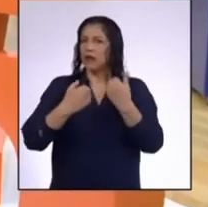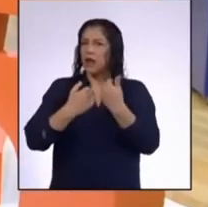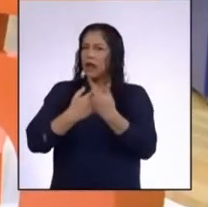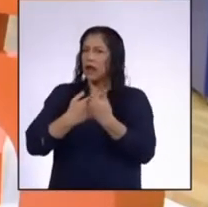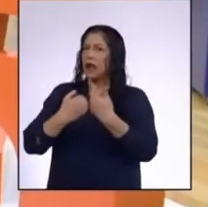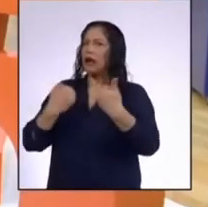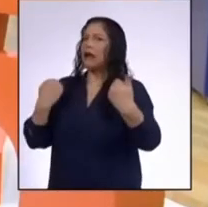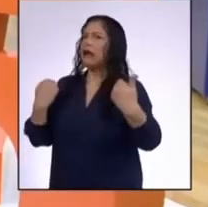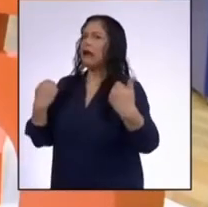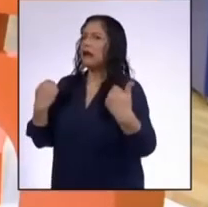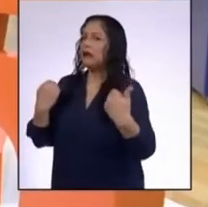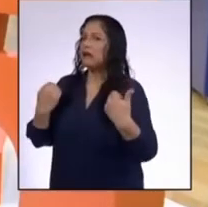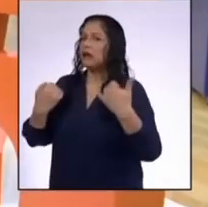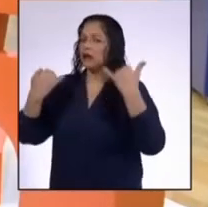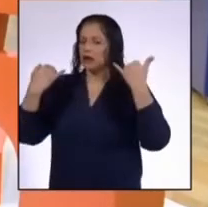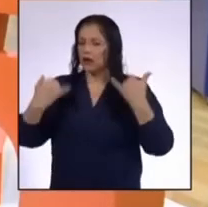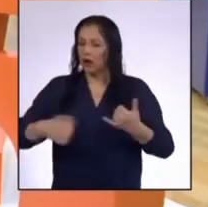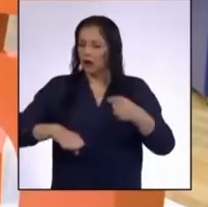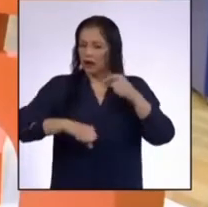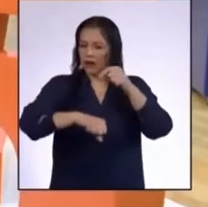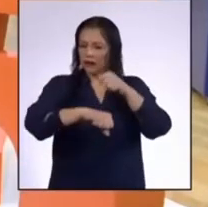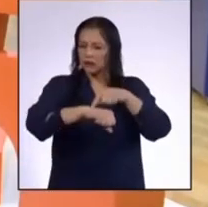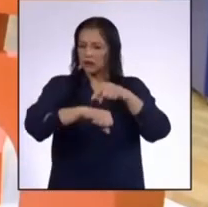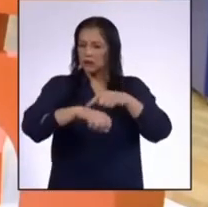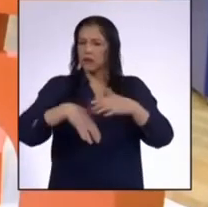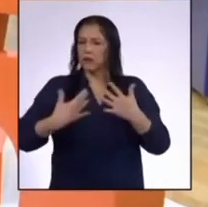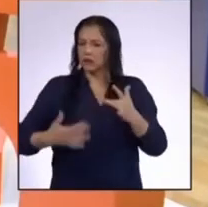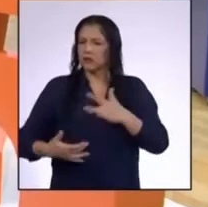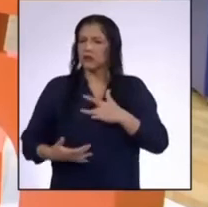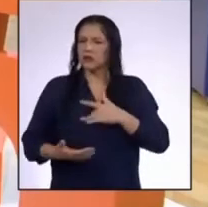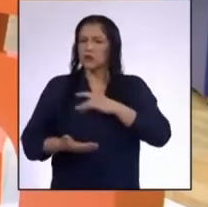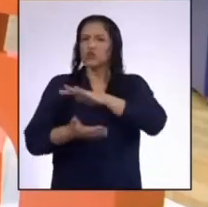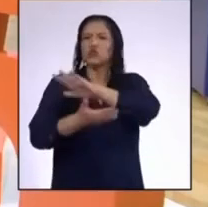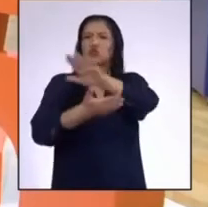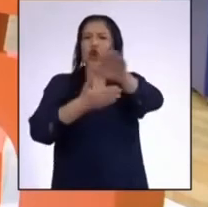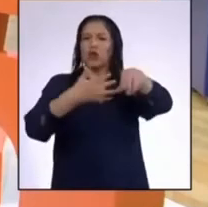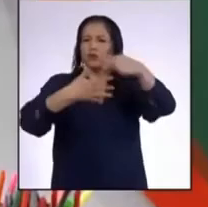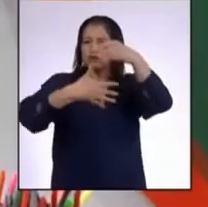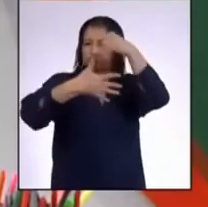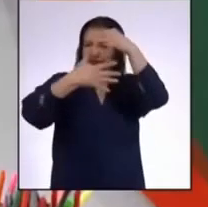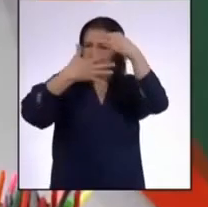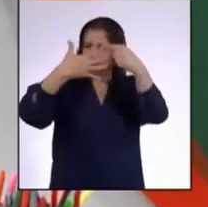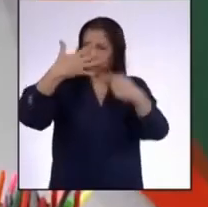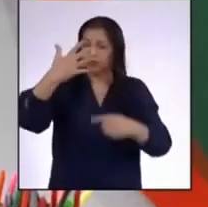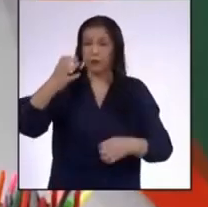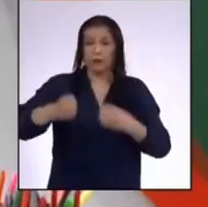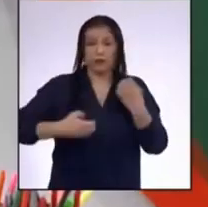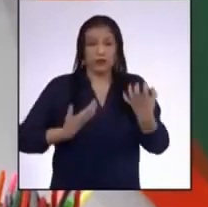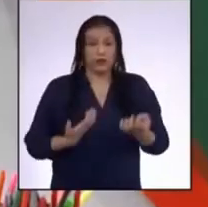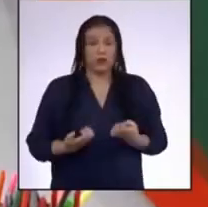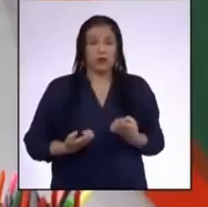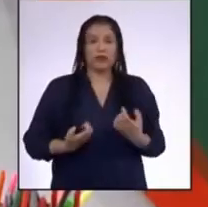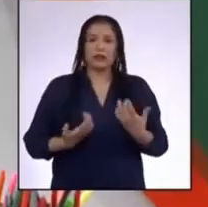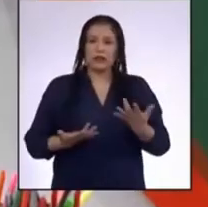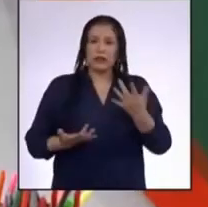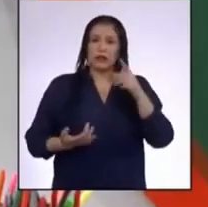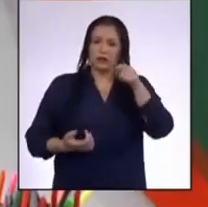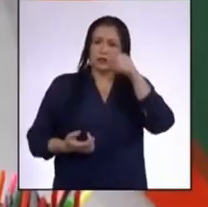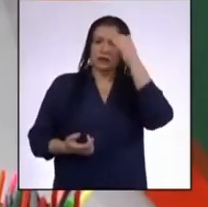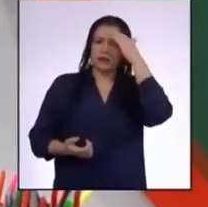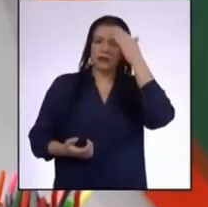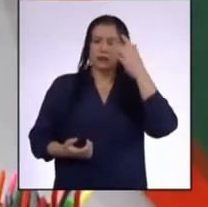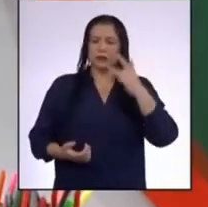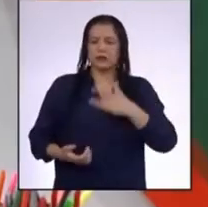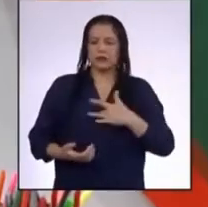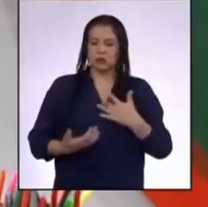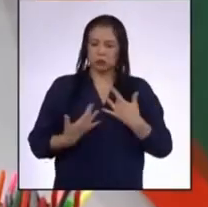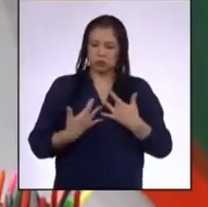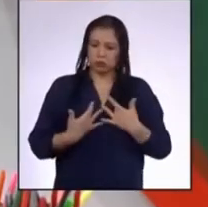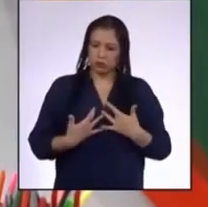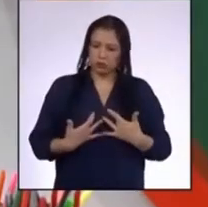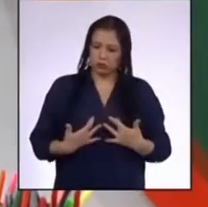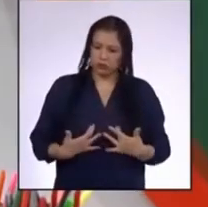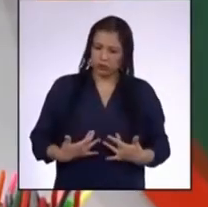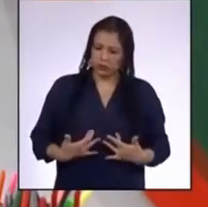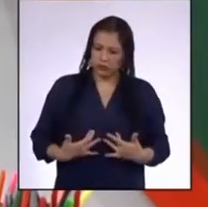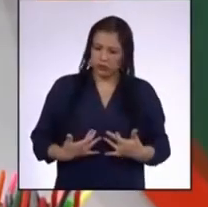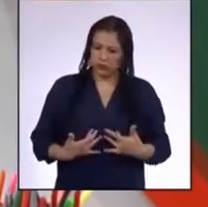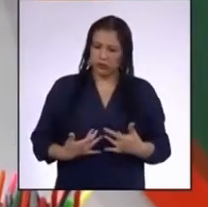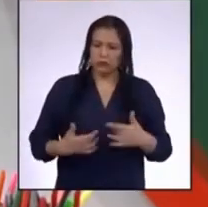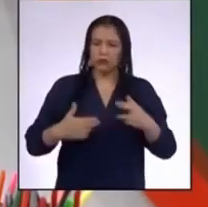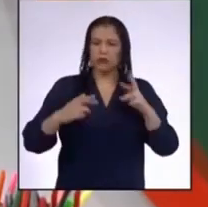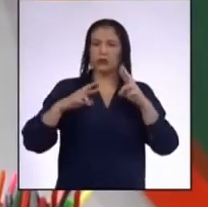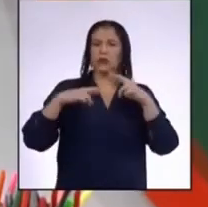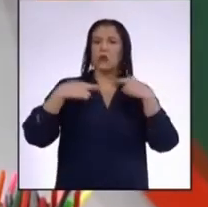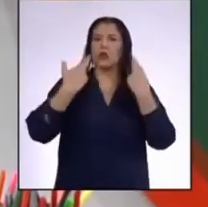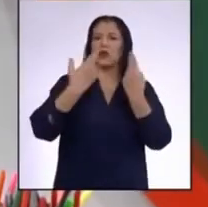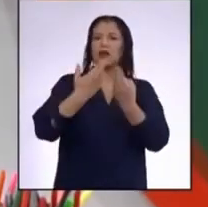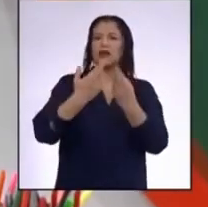coyuntura actual, pienso que podemos sentir todas esas emociones Ya saben que me siento triste Y creo que es porque extraño reunirme con mis